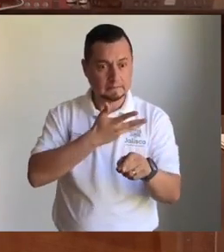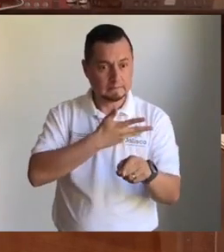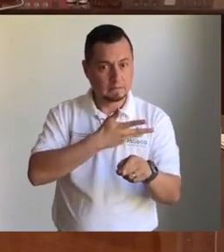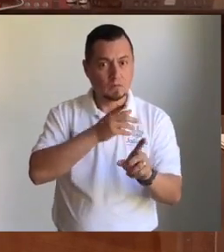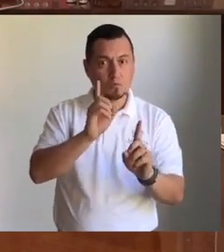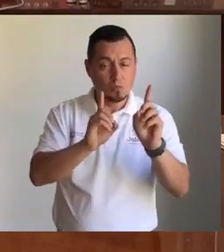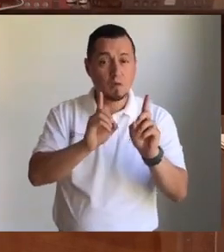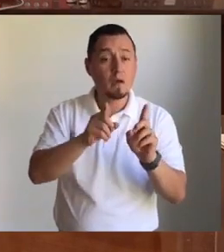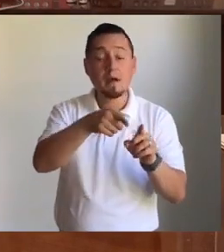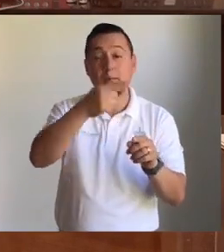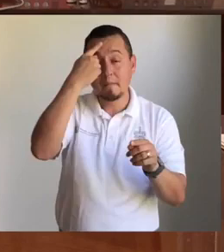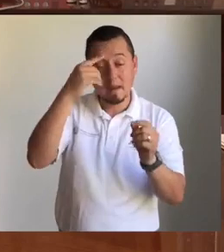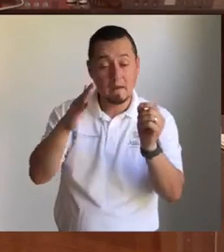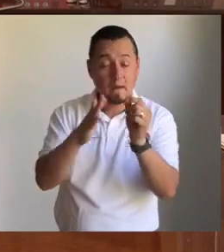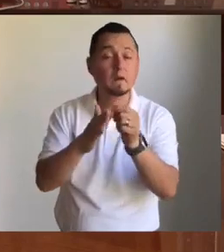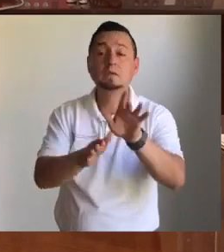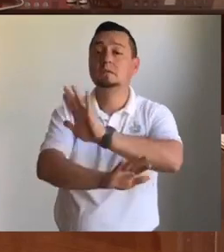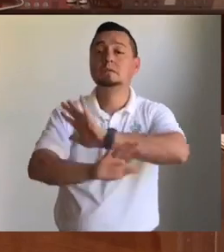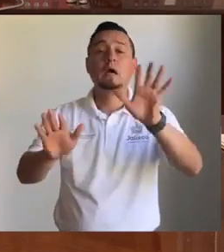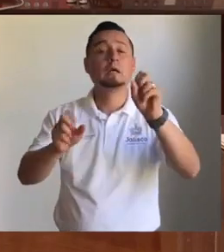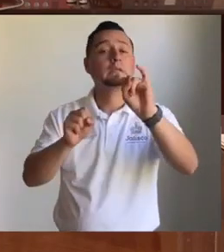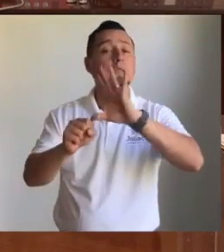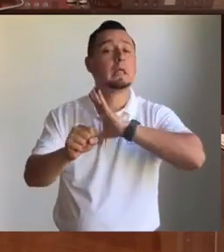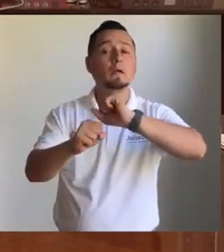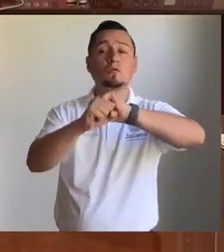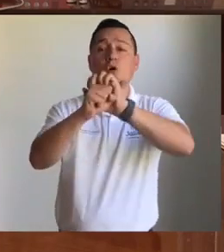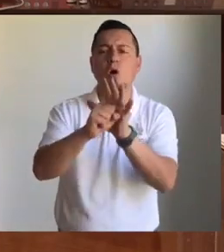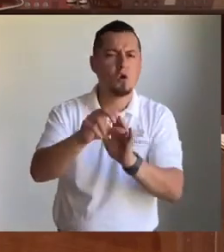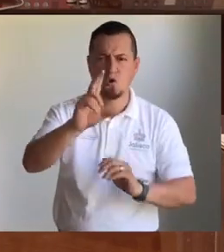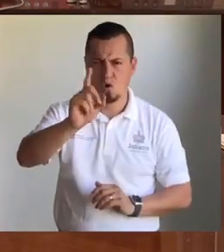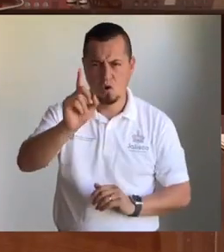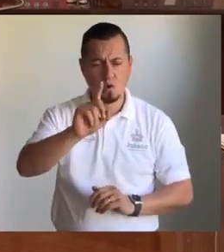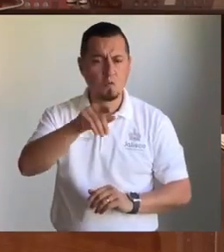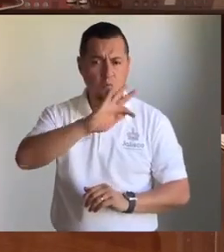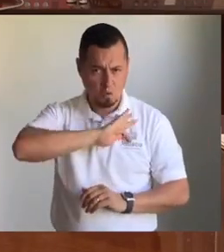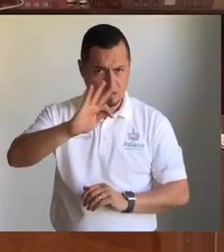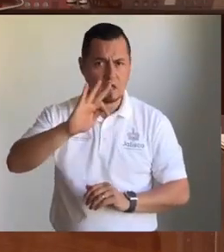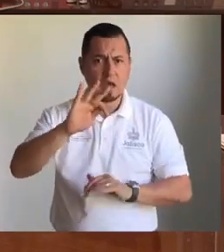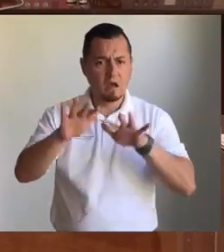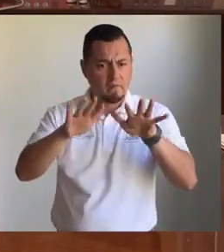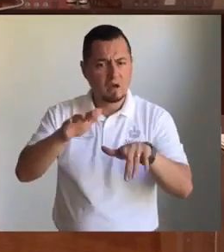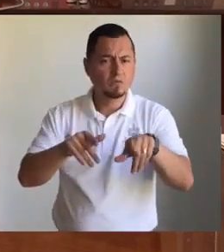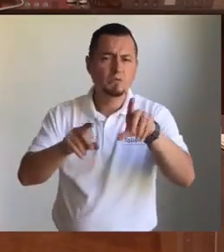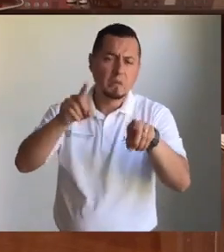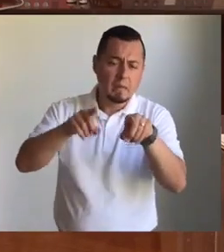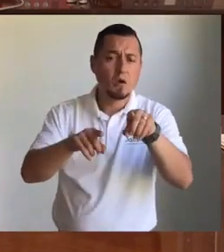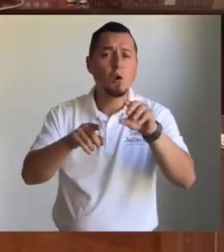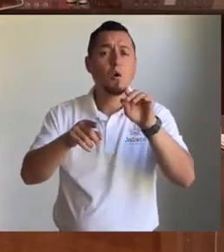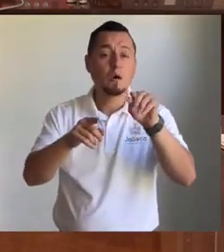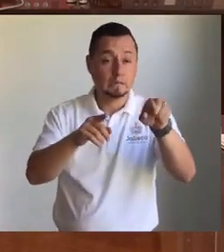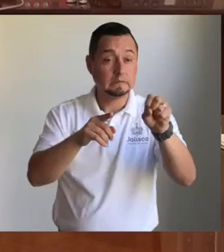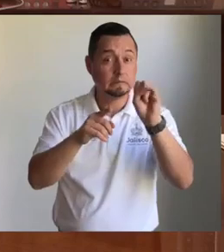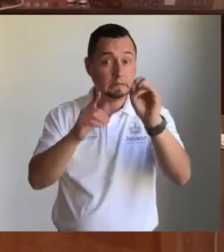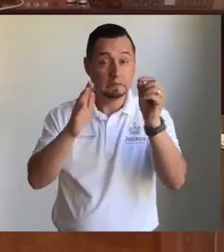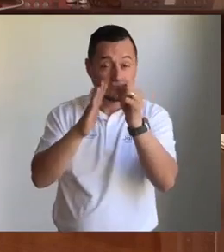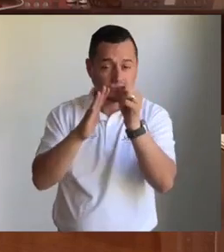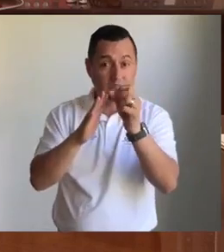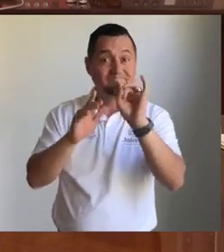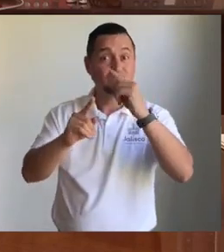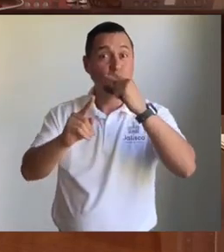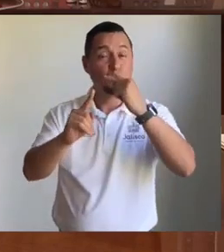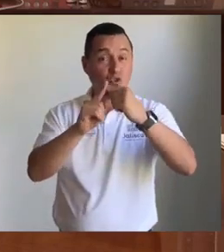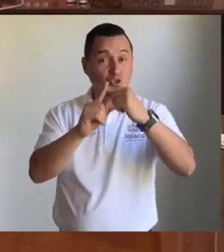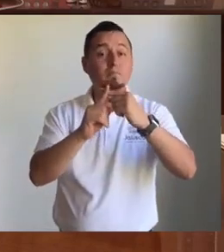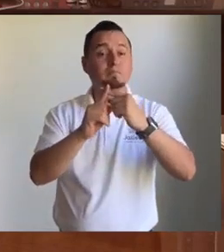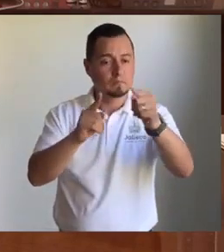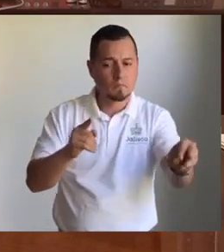detección temprana, no para establecer un mecanismo de un tratamiento específico, sino para poder hacer detecciones tempranas y aislar a los